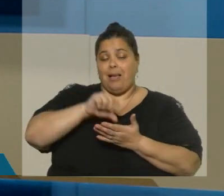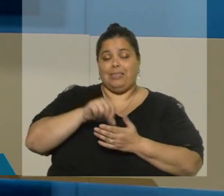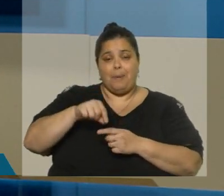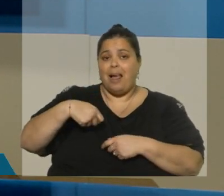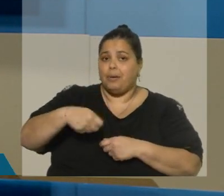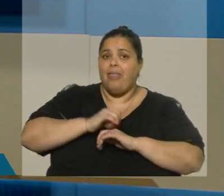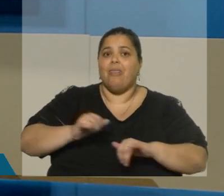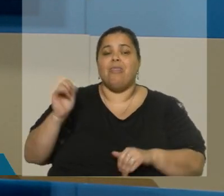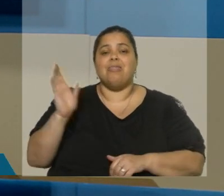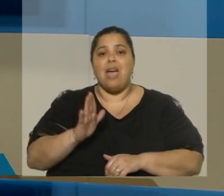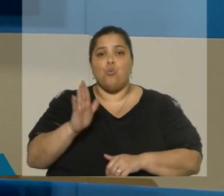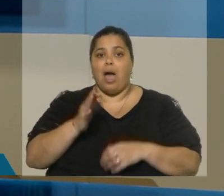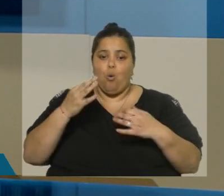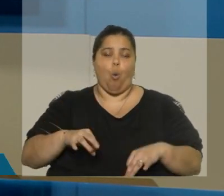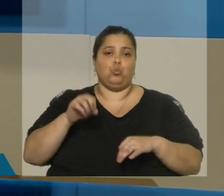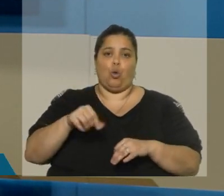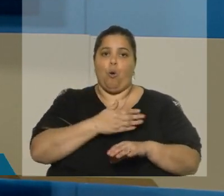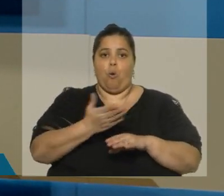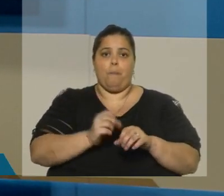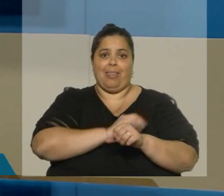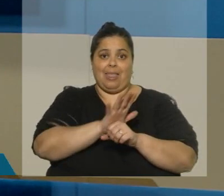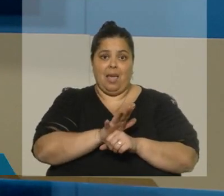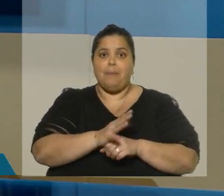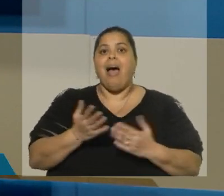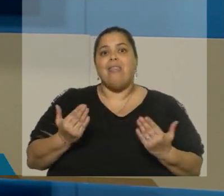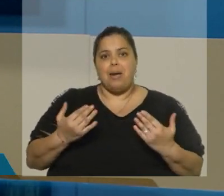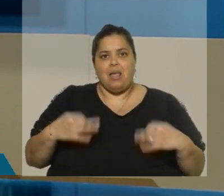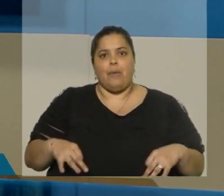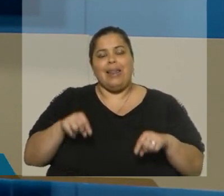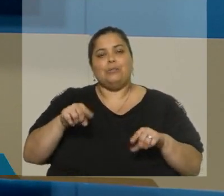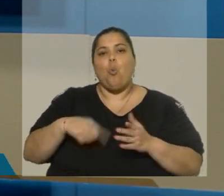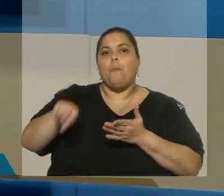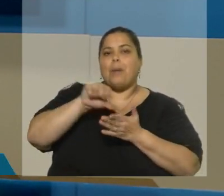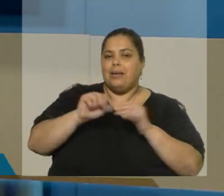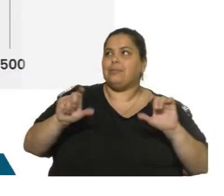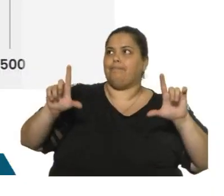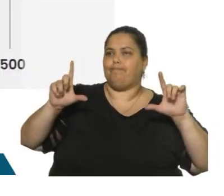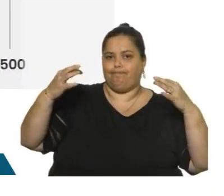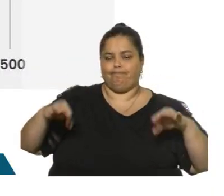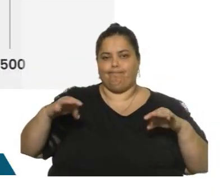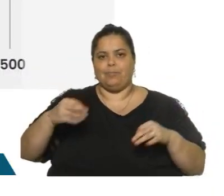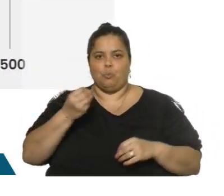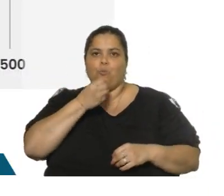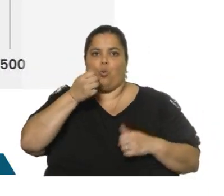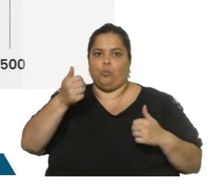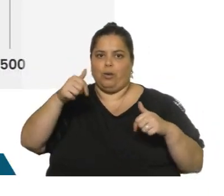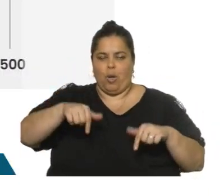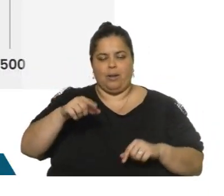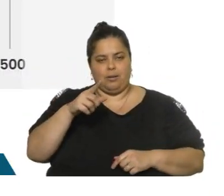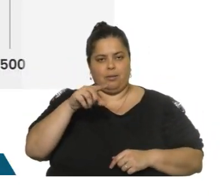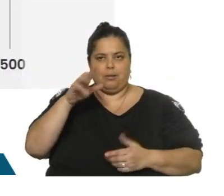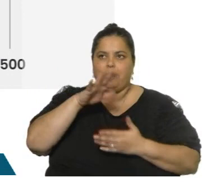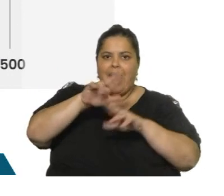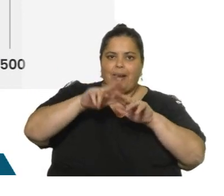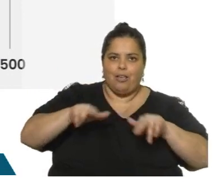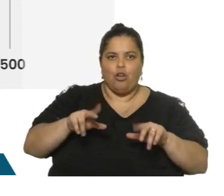de la pandemia, con muy buena demanda, y es un país destacado en la región. Lo podemos ver esto a propósito del riesgo país. Fíjense